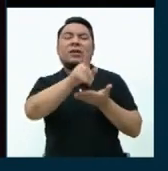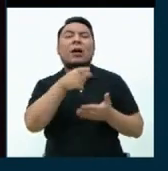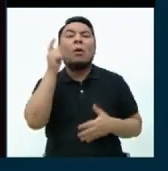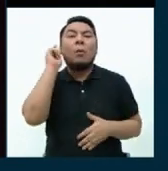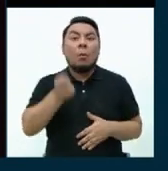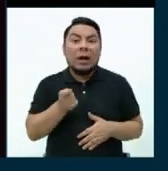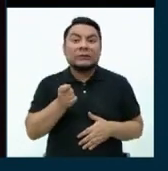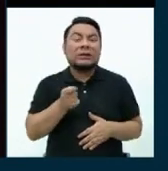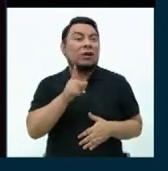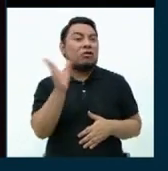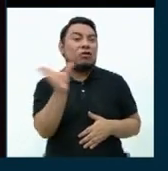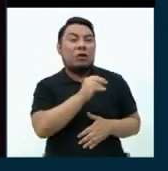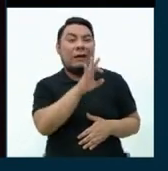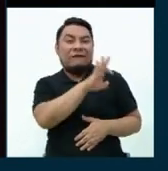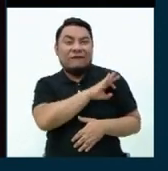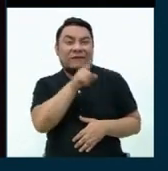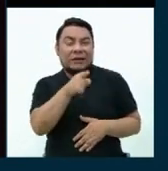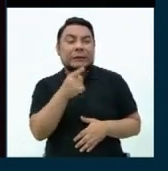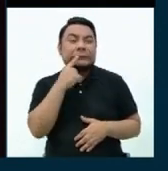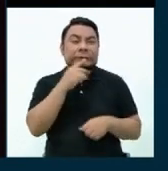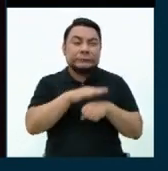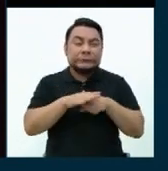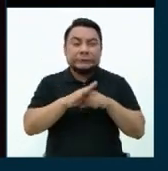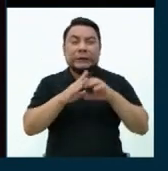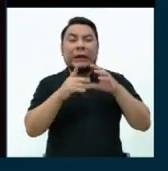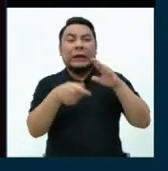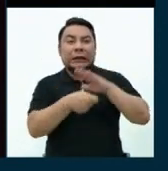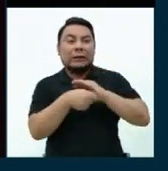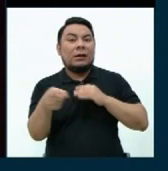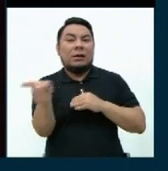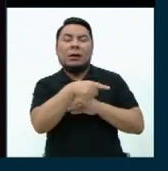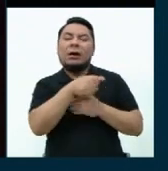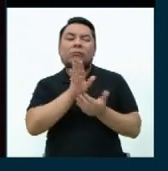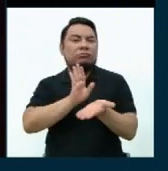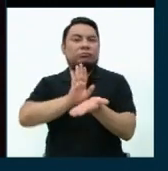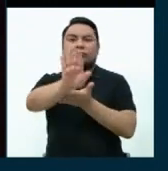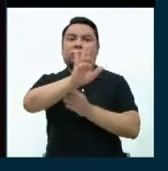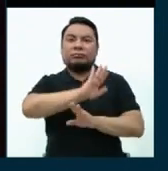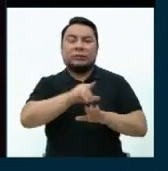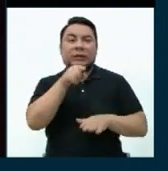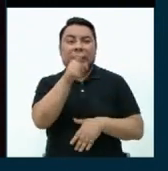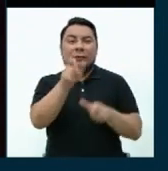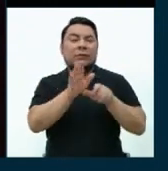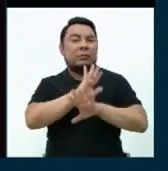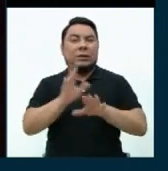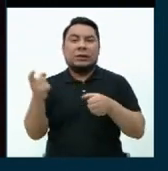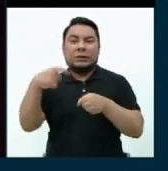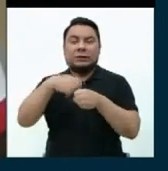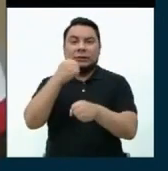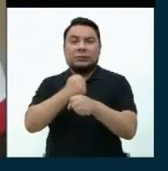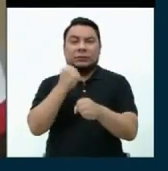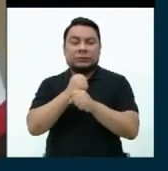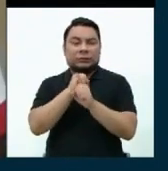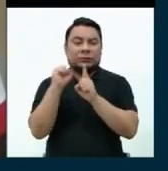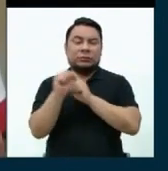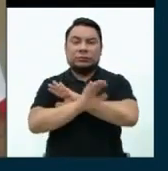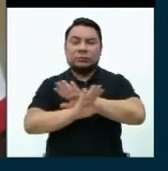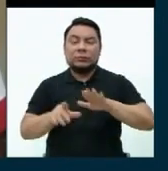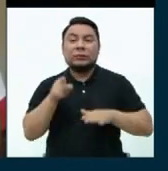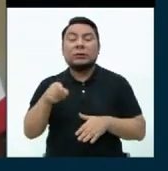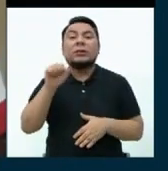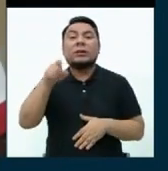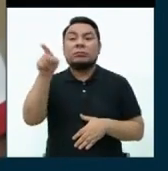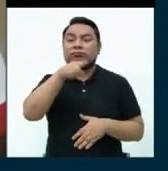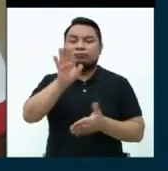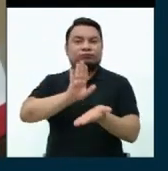y todas las personas que están dentro de la corrupción. Creemos que estas personas no deberían actuar más dentro de nuestra sociedad y la muerte